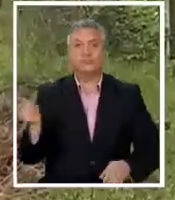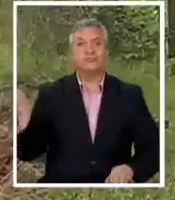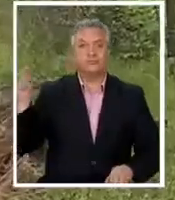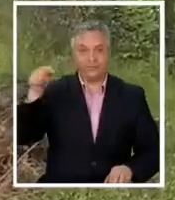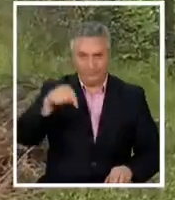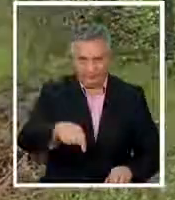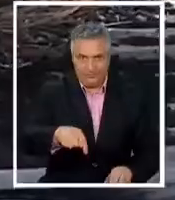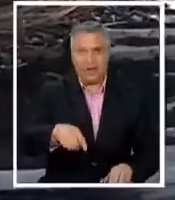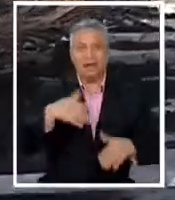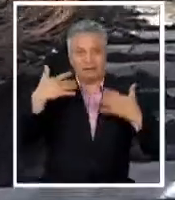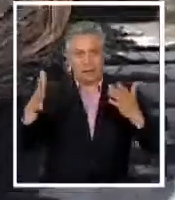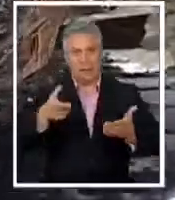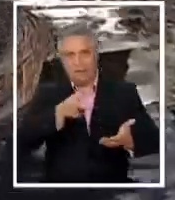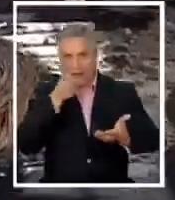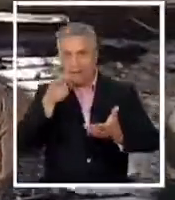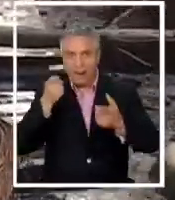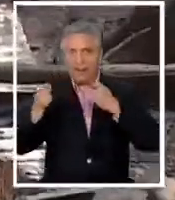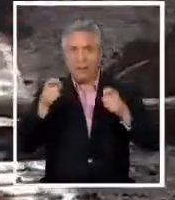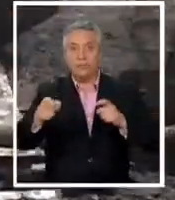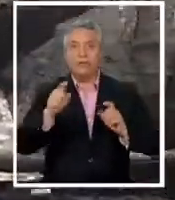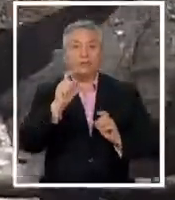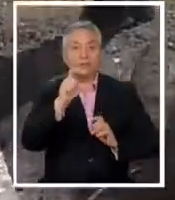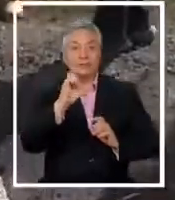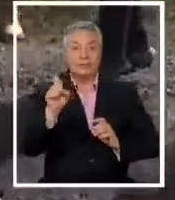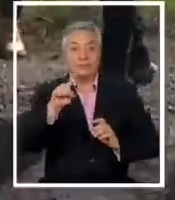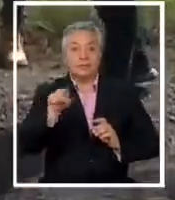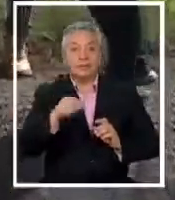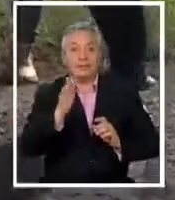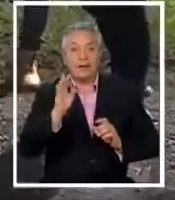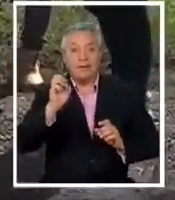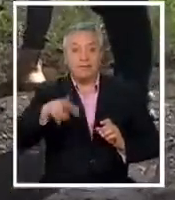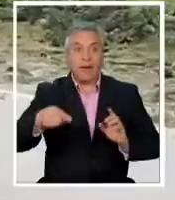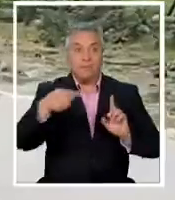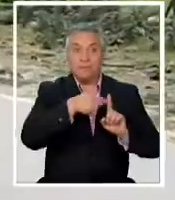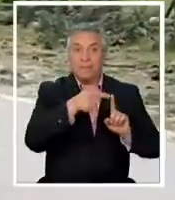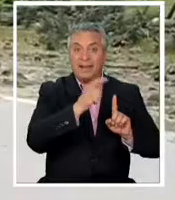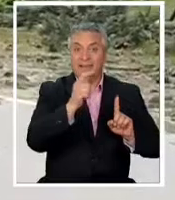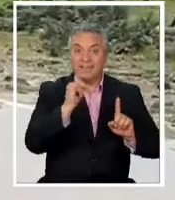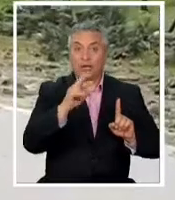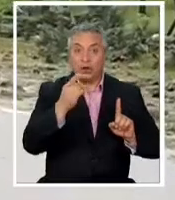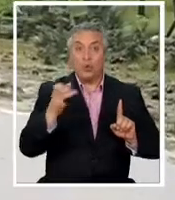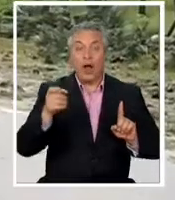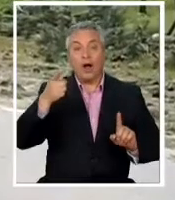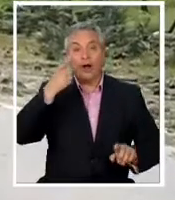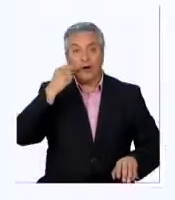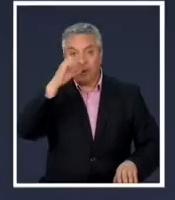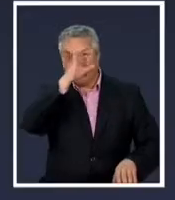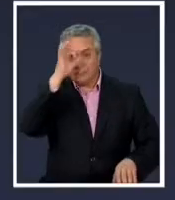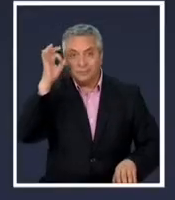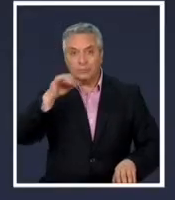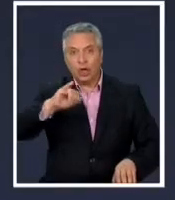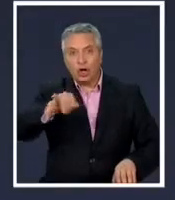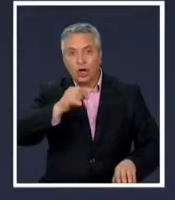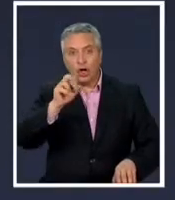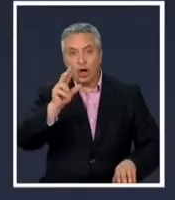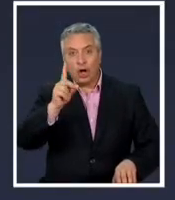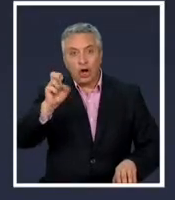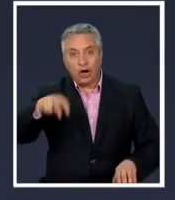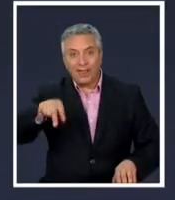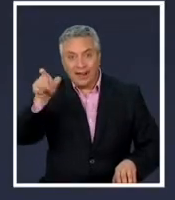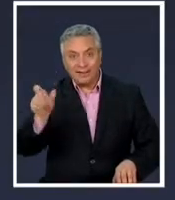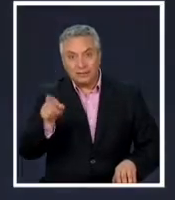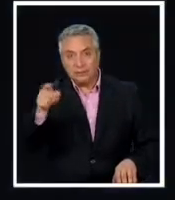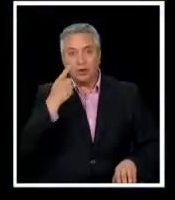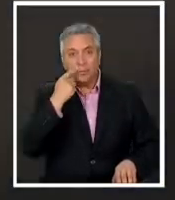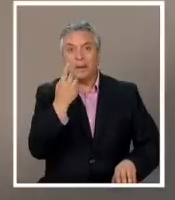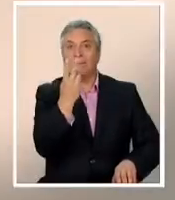Horas más tarde, desde el CESFAM de Tirúa, daban la confirmación. El comunero Mapuche, Jordan Yempi Machacán, de 23